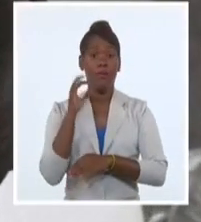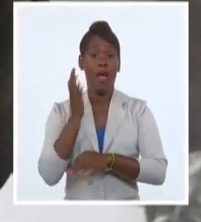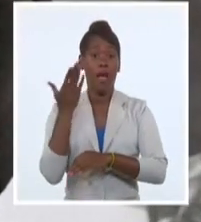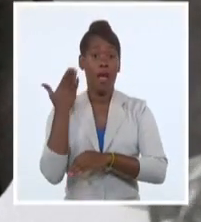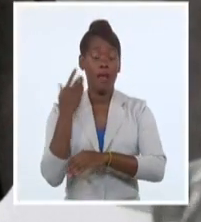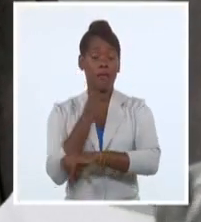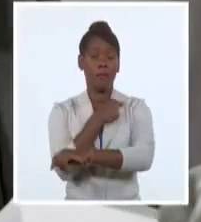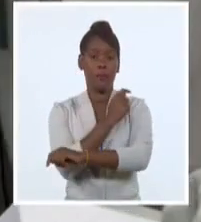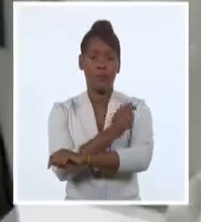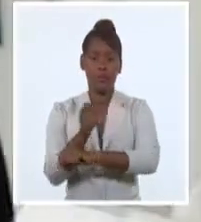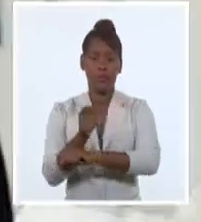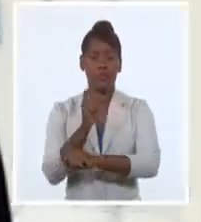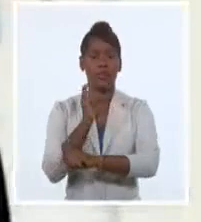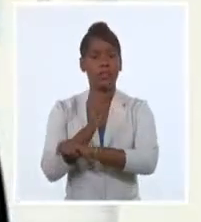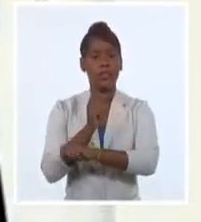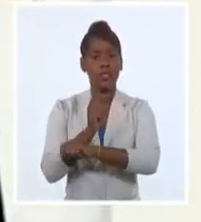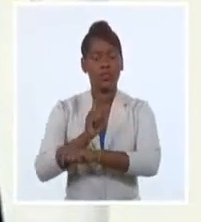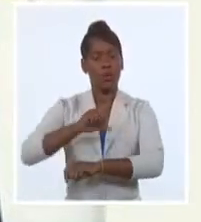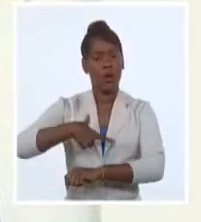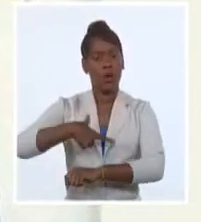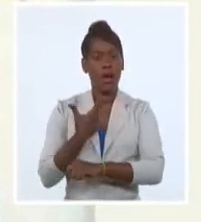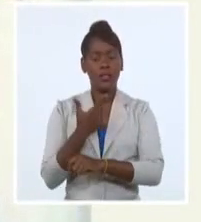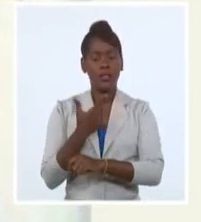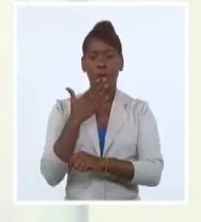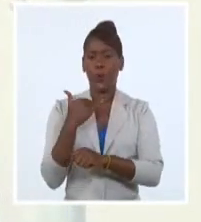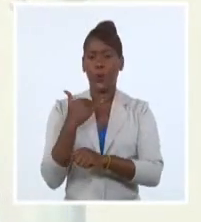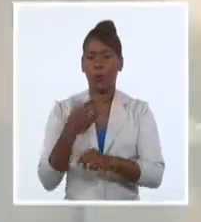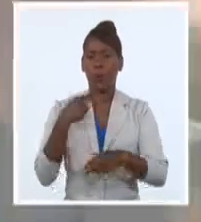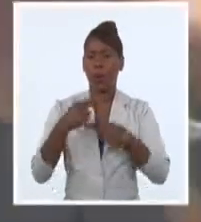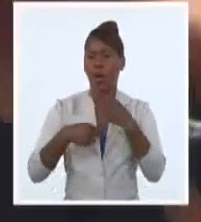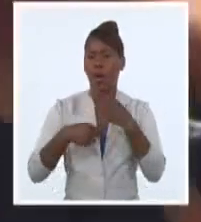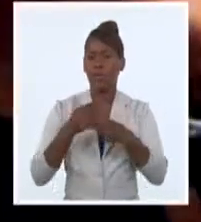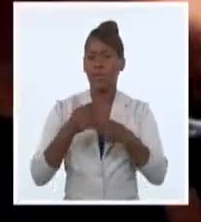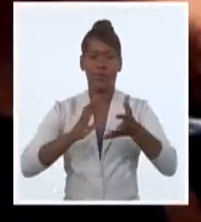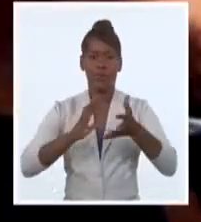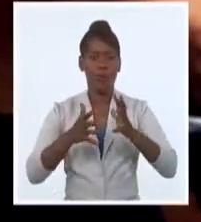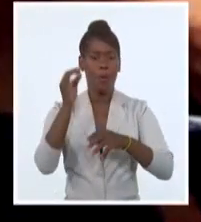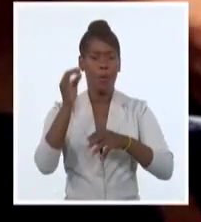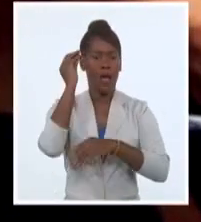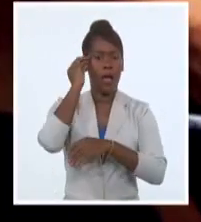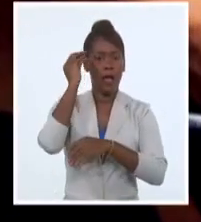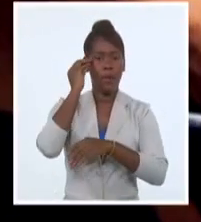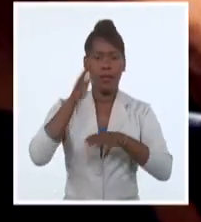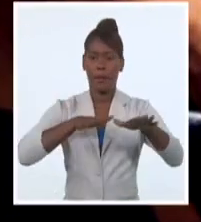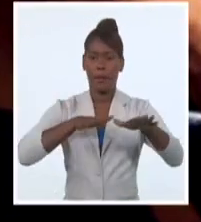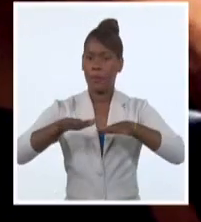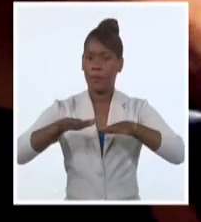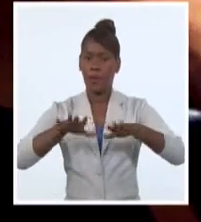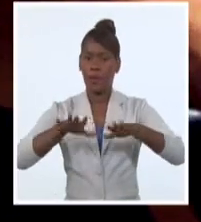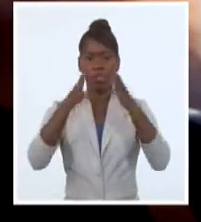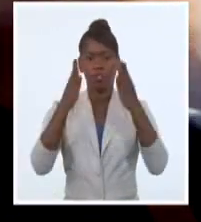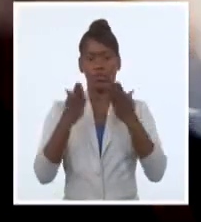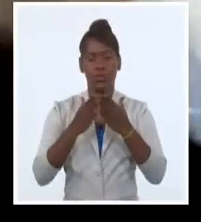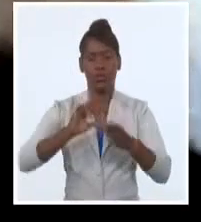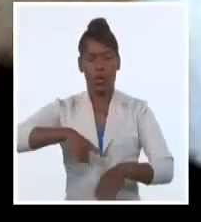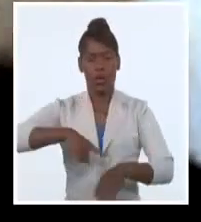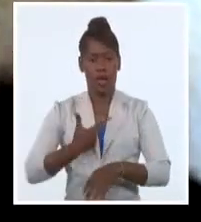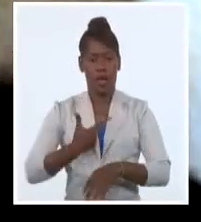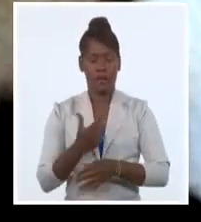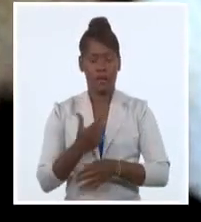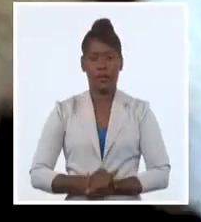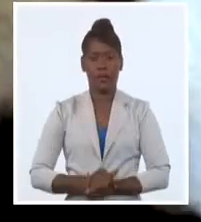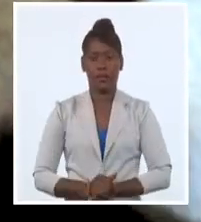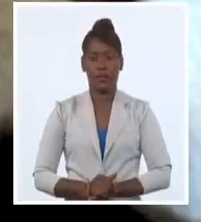práctica de una educación crítica, entendida como la búsqueda constante de conocimientos y la movilidad ante el orden hegemónico de la dominación.